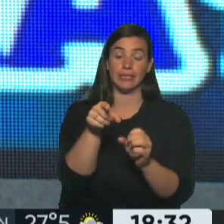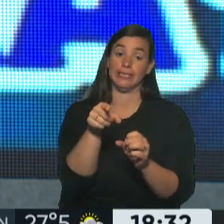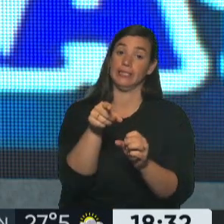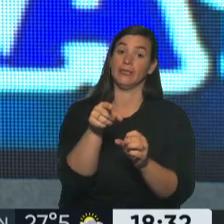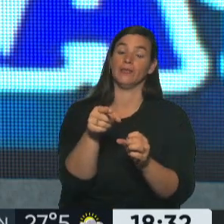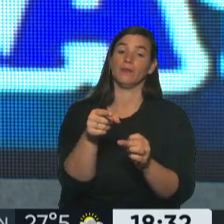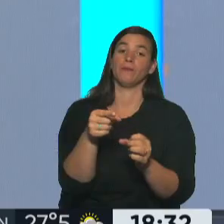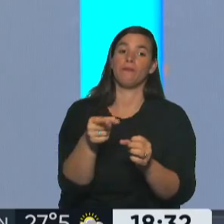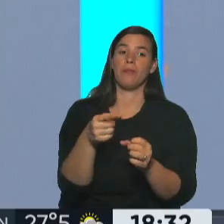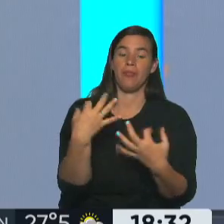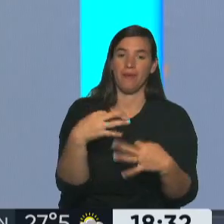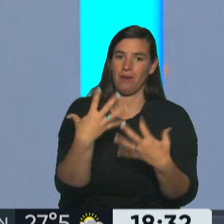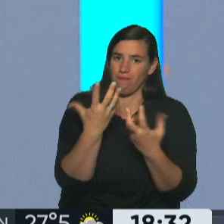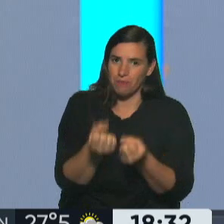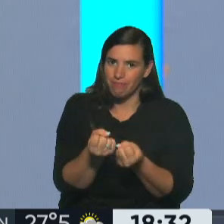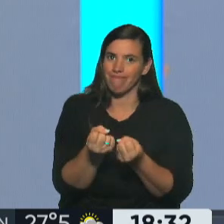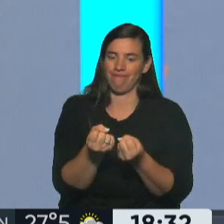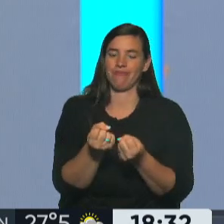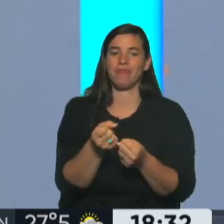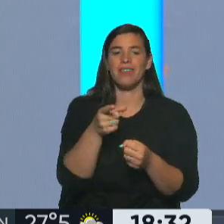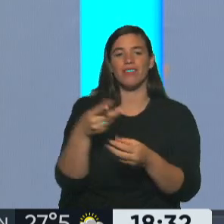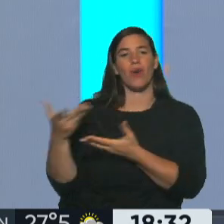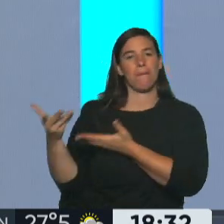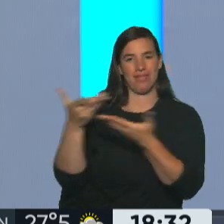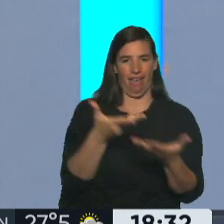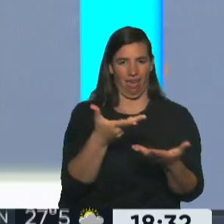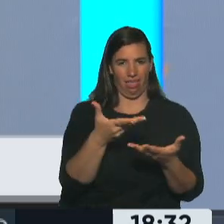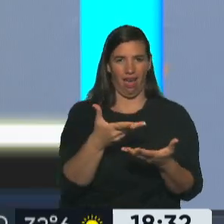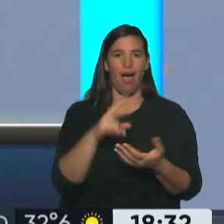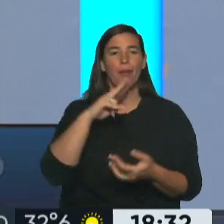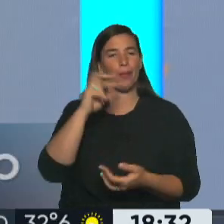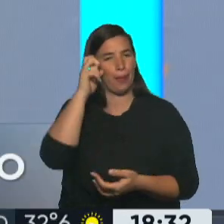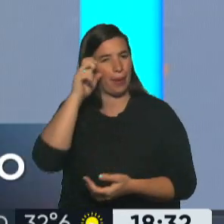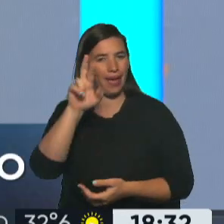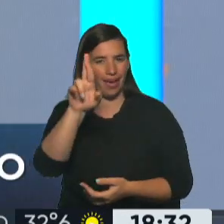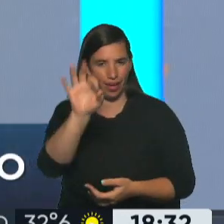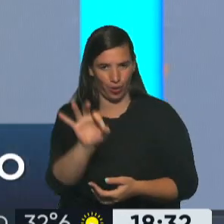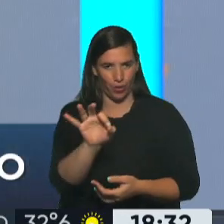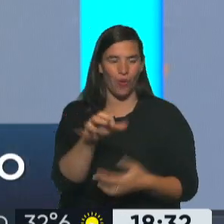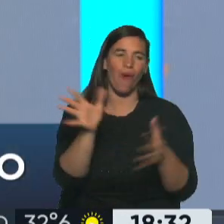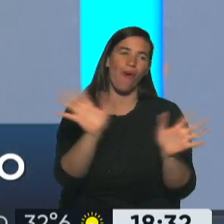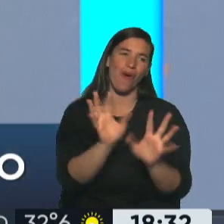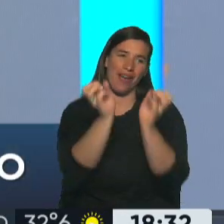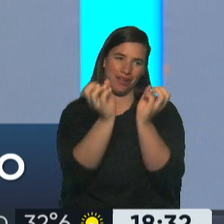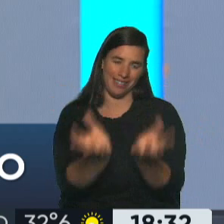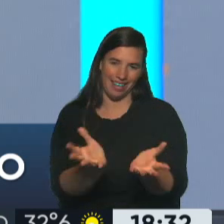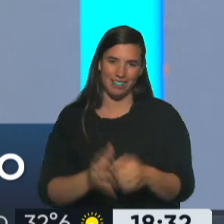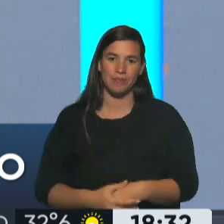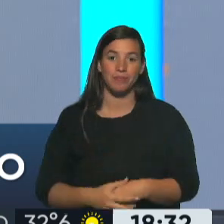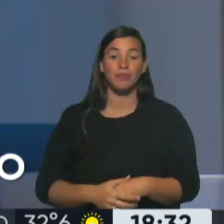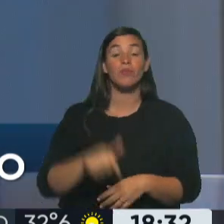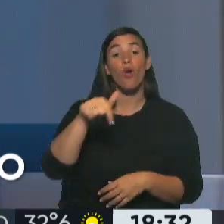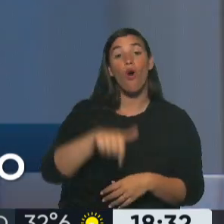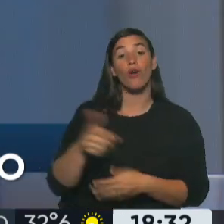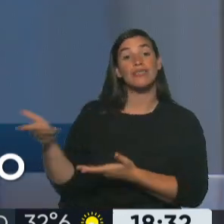nuestra compañera Vero González, que además hay una invitada y Vero la va a presentar. Hola Vero, ¿cómo estás? Hola, ¿qué tal Diana? Sí, hoy estamos con Vera Vera,